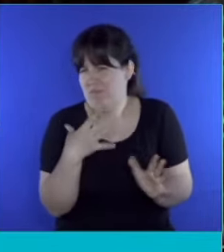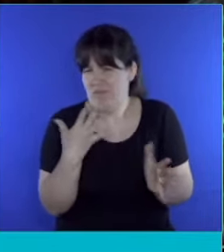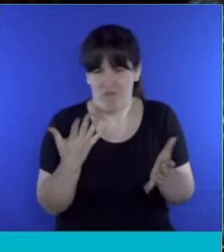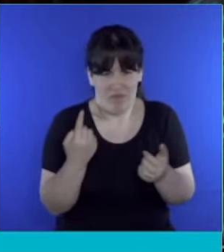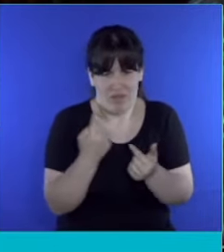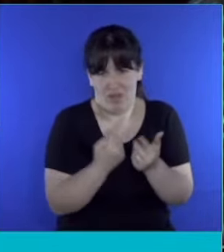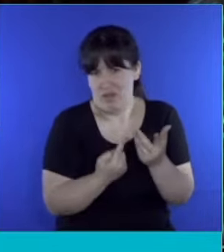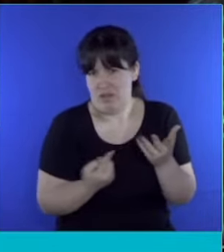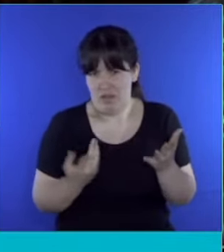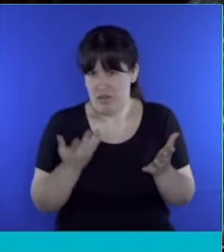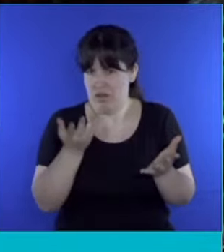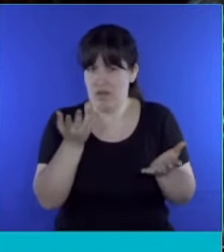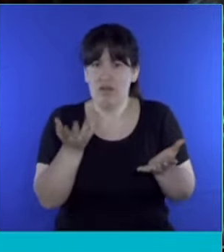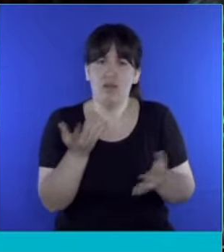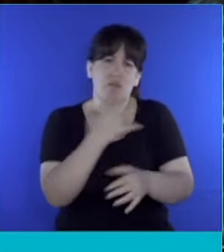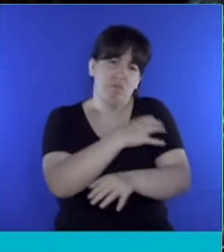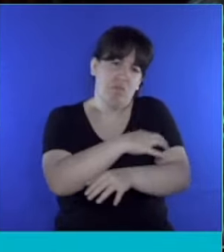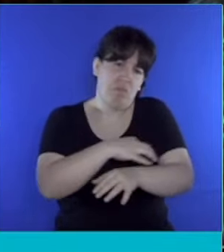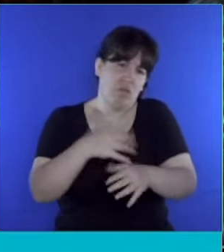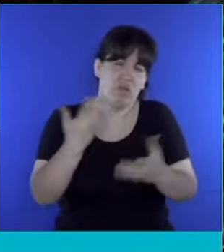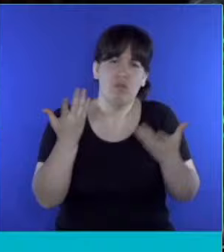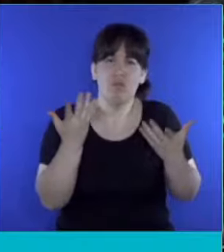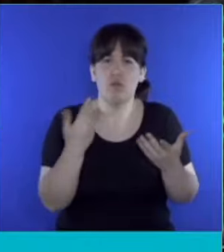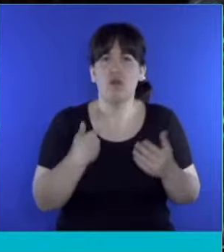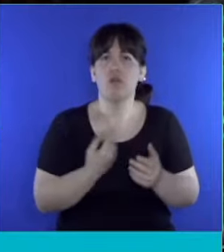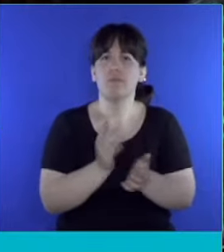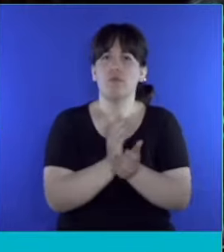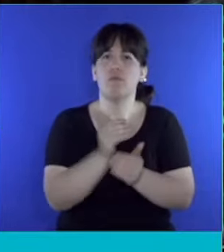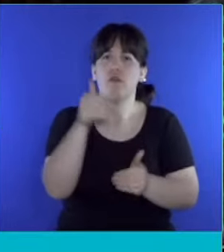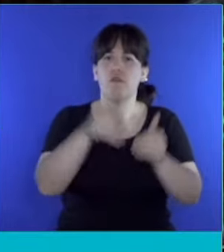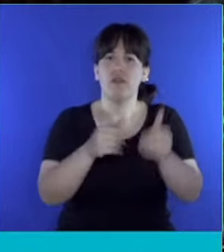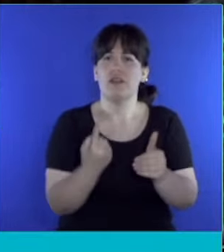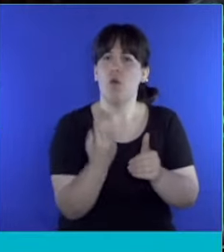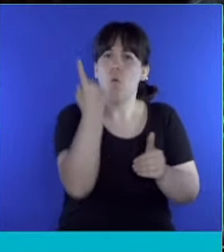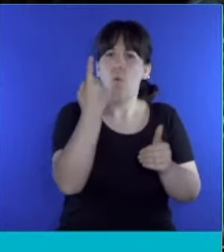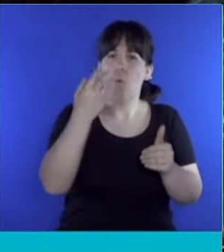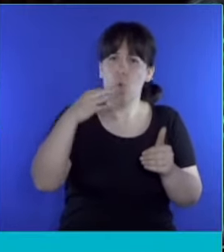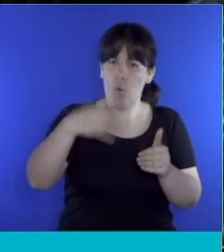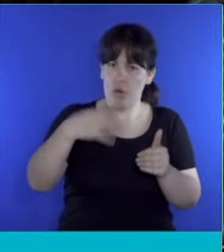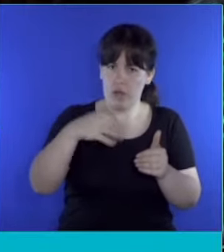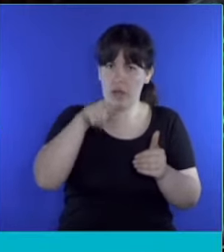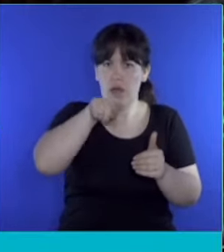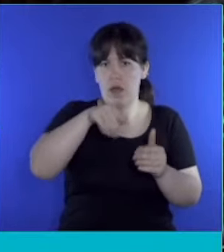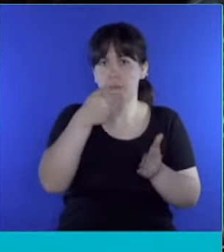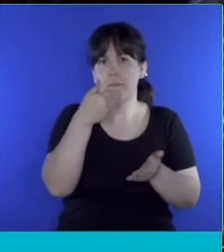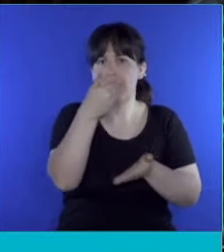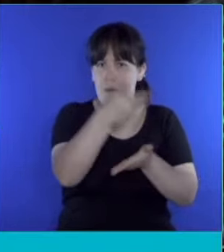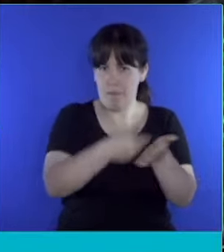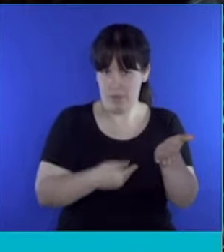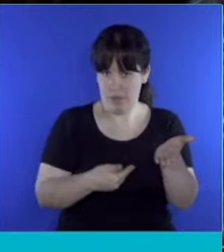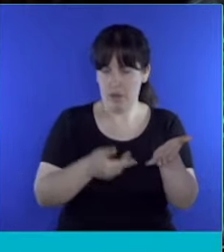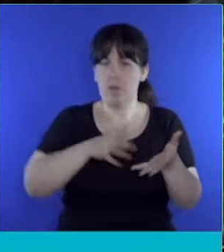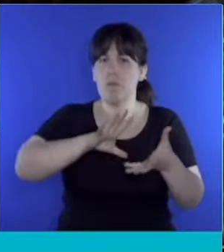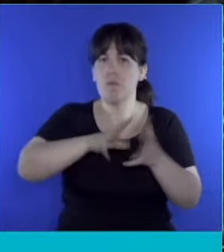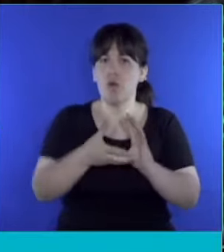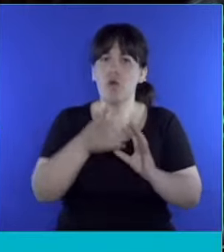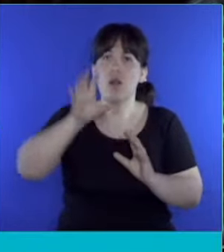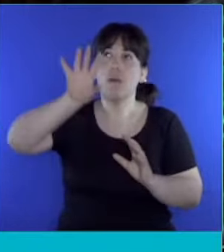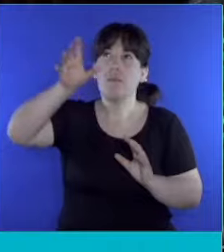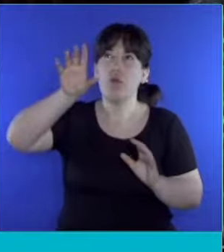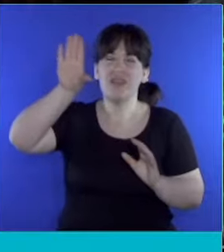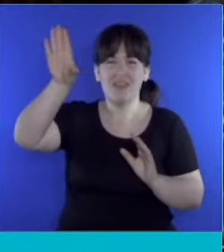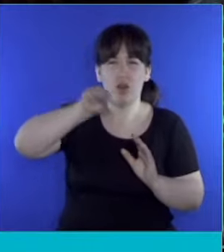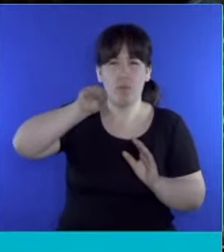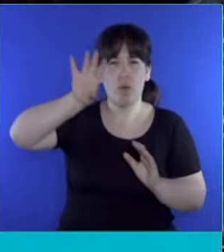por la que instauró como instrumento de votación la boleta única de papel. Y adoptó como modelo el modelo de la provincia de